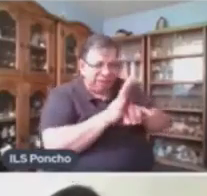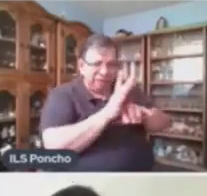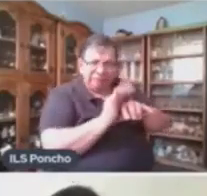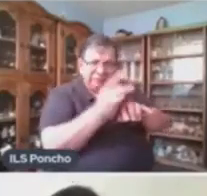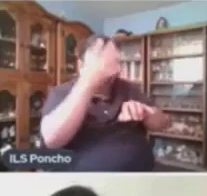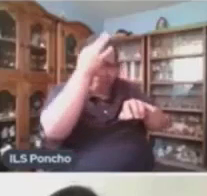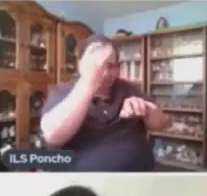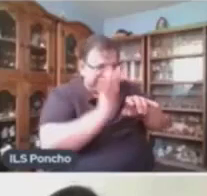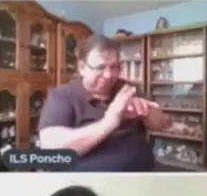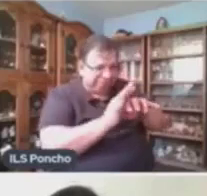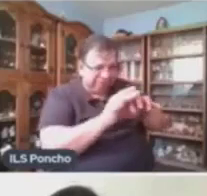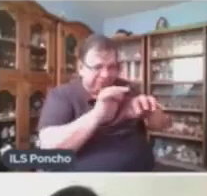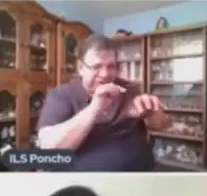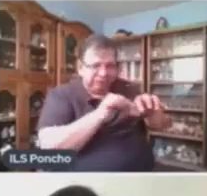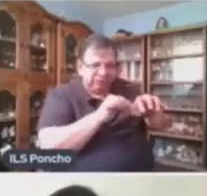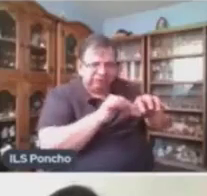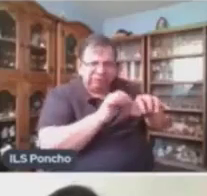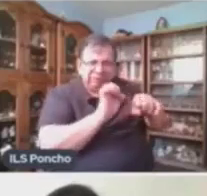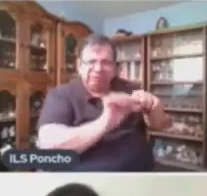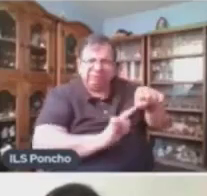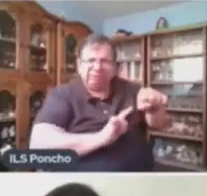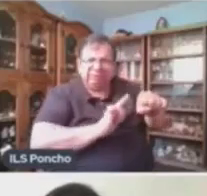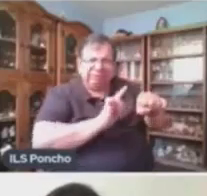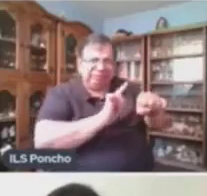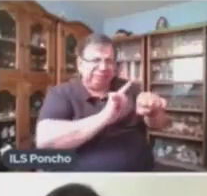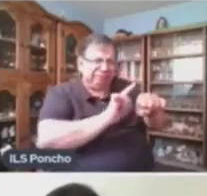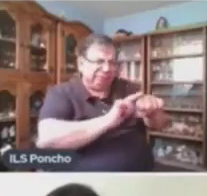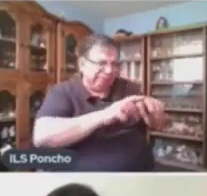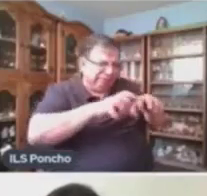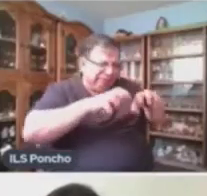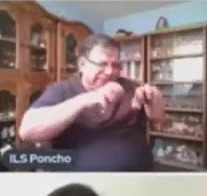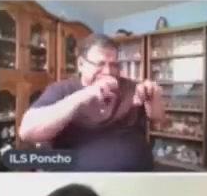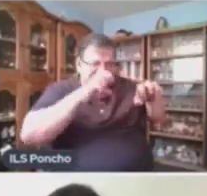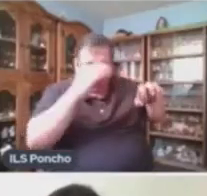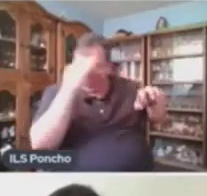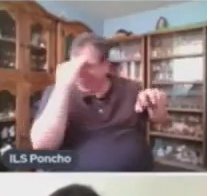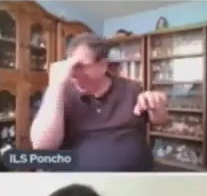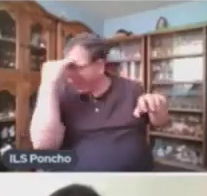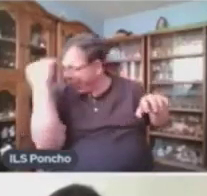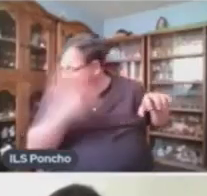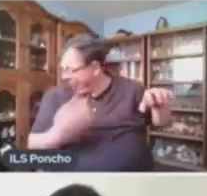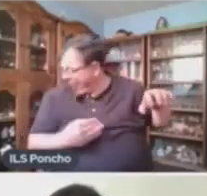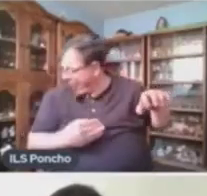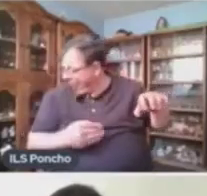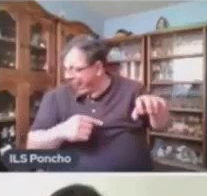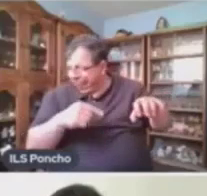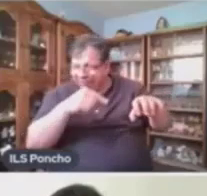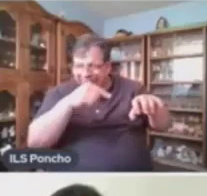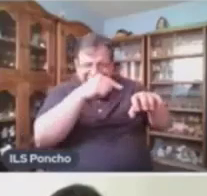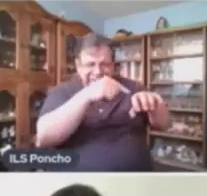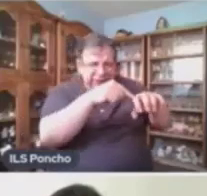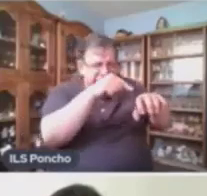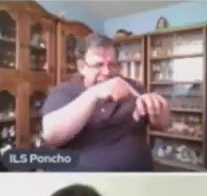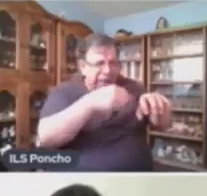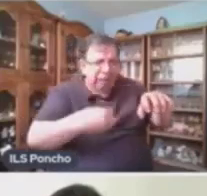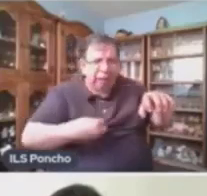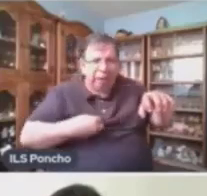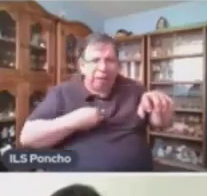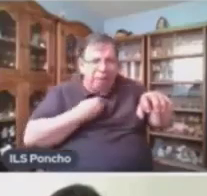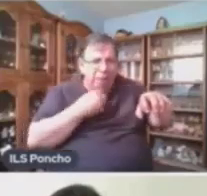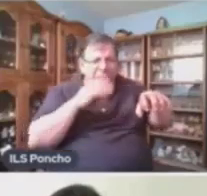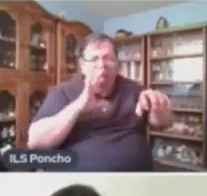Había Un Animal Monstruoso Una Bola Viviente Y